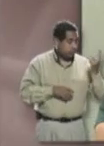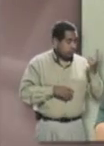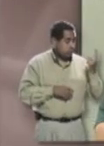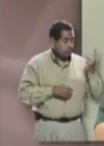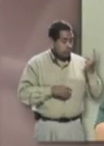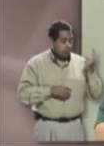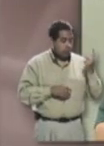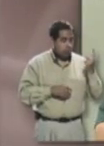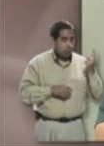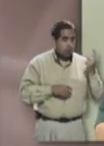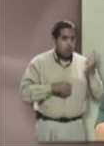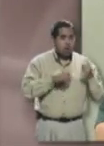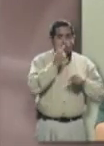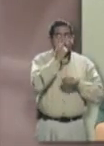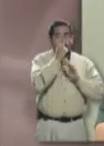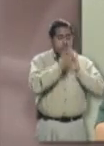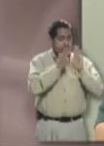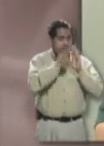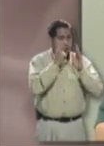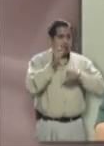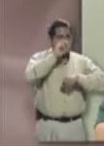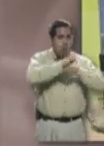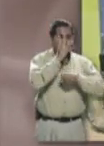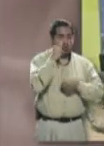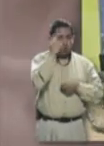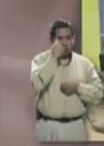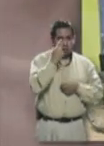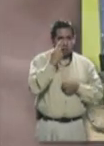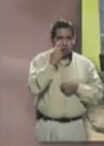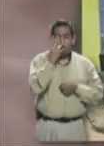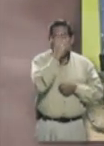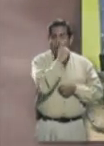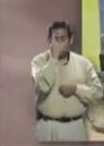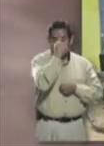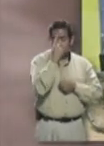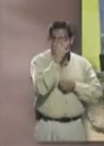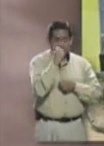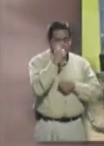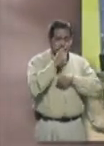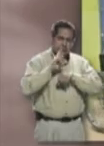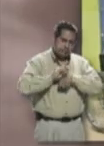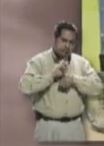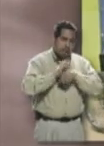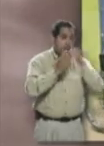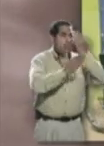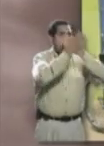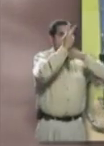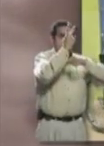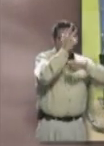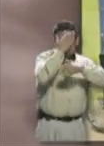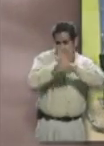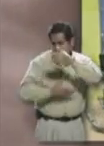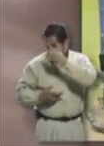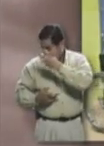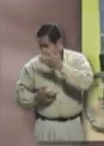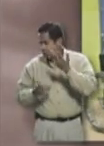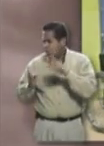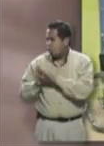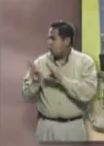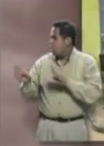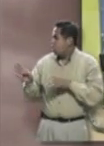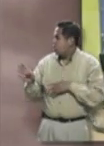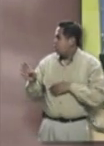cuatro veces, dos veces al día. ¿Cuántas horas? Cuatro horas. ¿Cuatro horas? ¿Doce en la mañana y doce en la tarde?